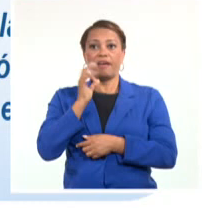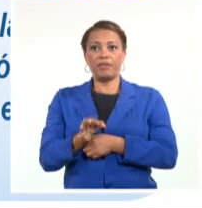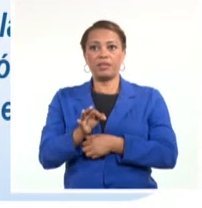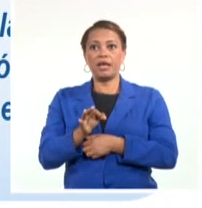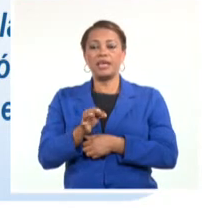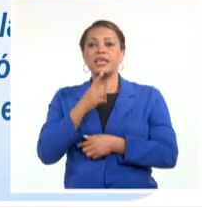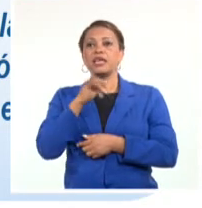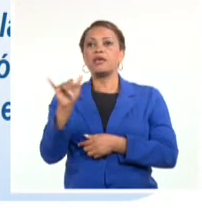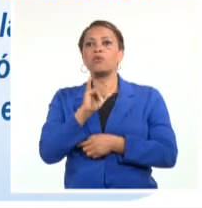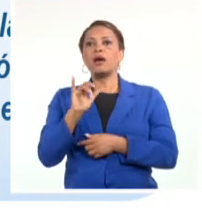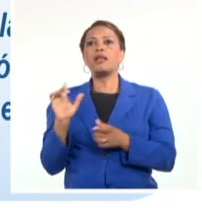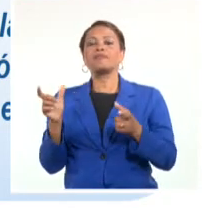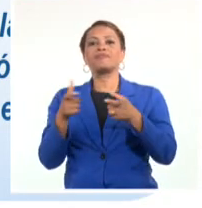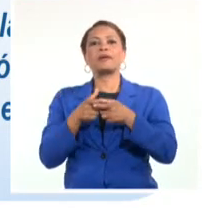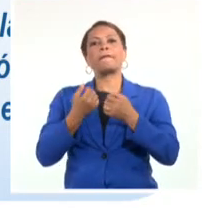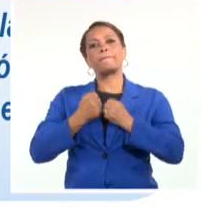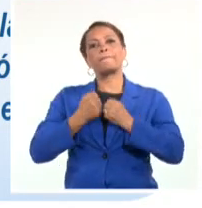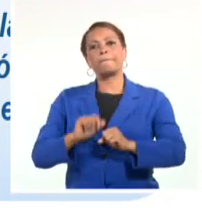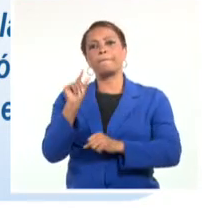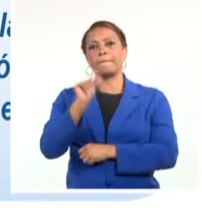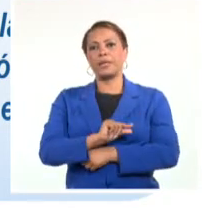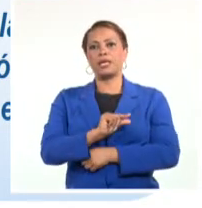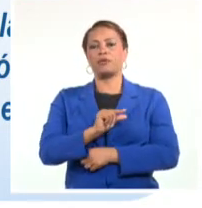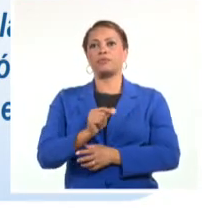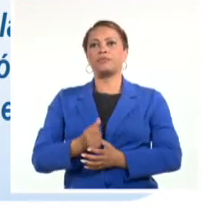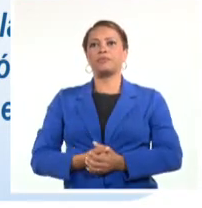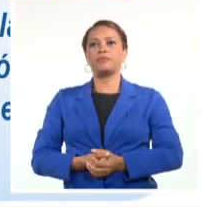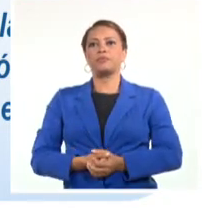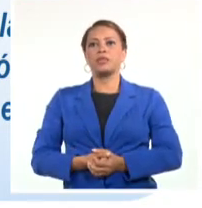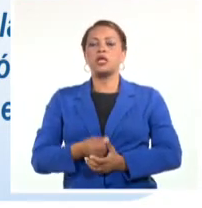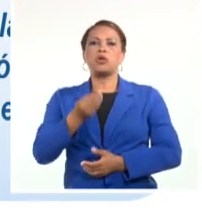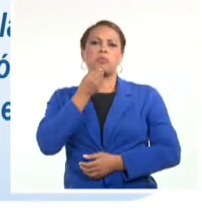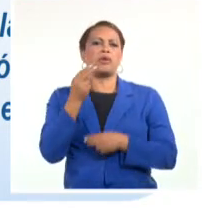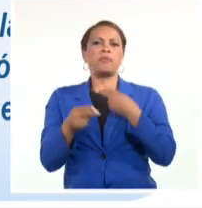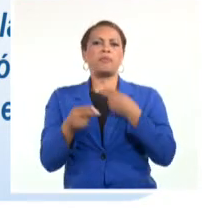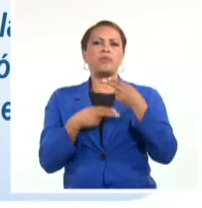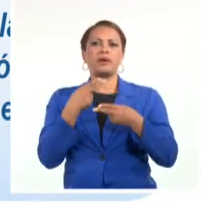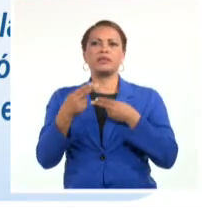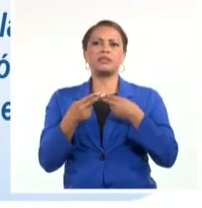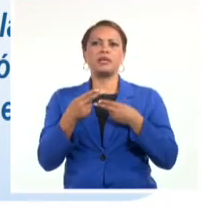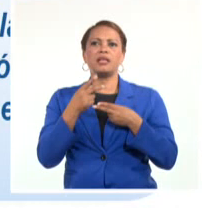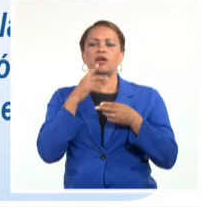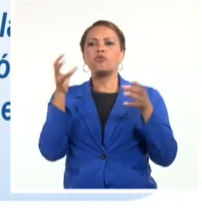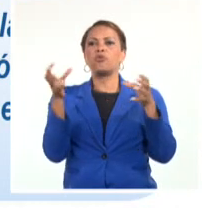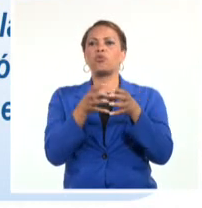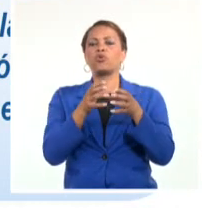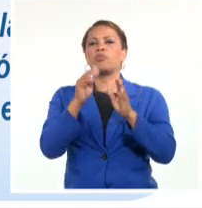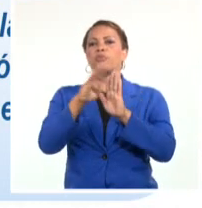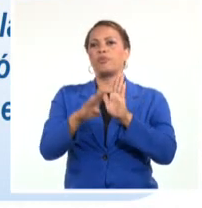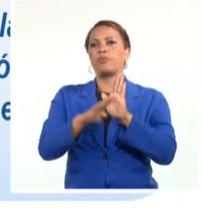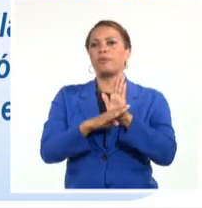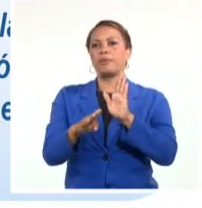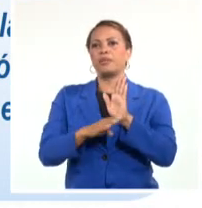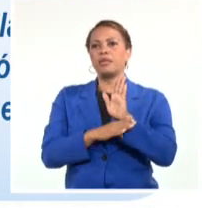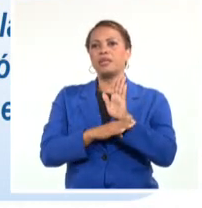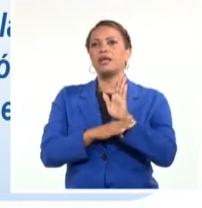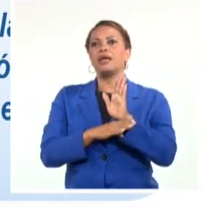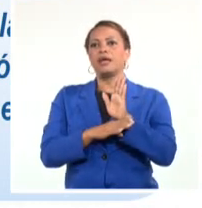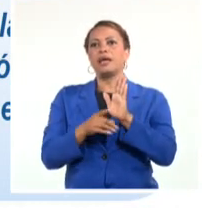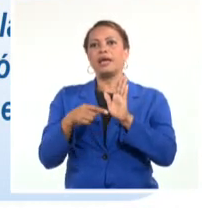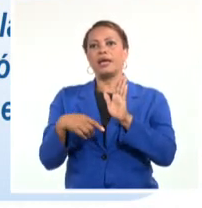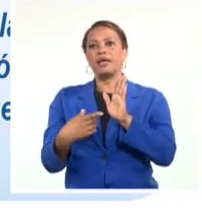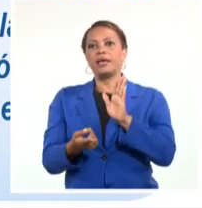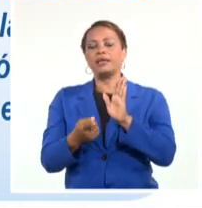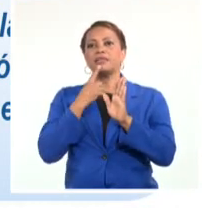disminución de los nacimientos. Lo más que podemos hacer con un grupo de medidas es alargar